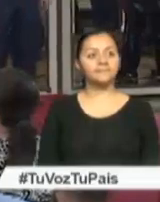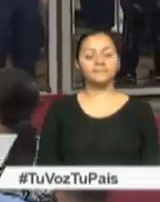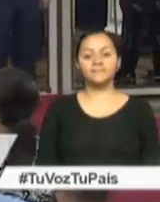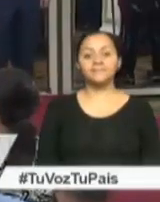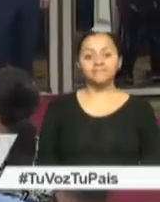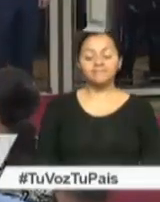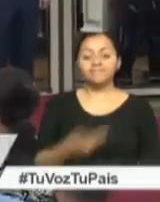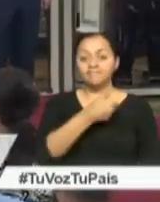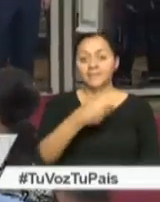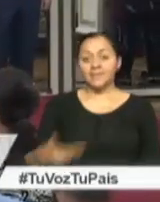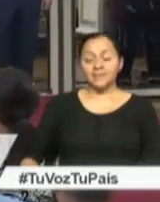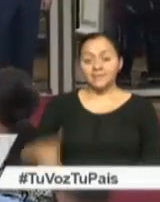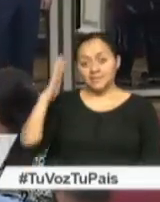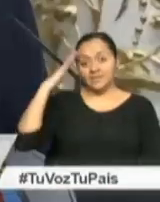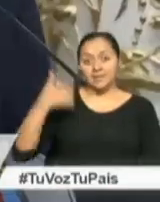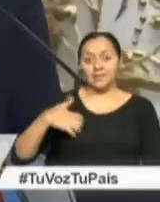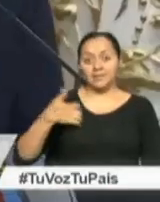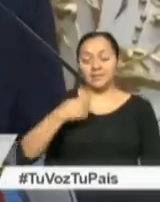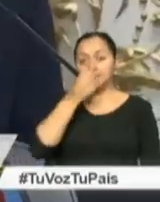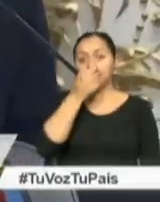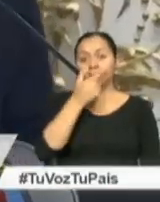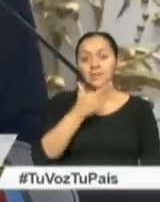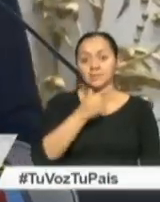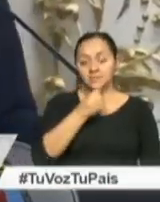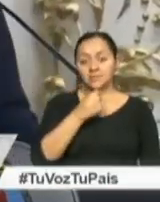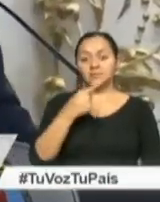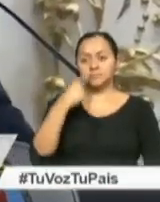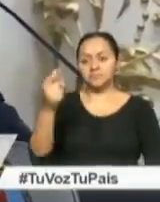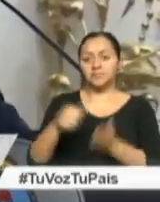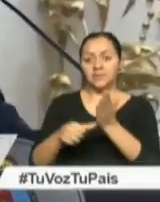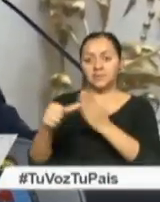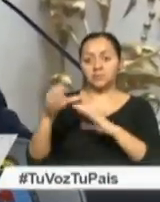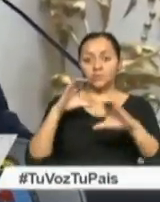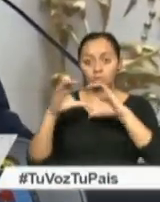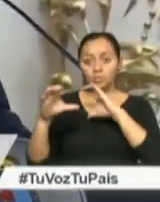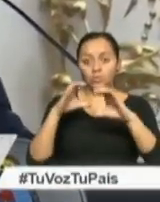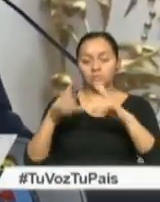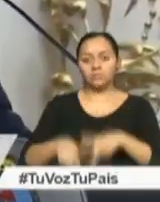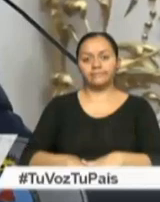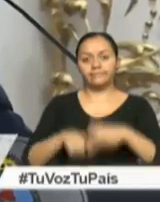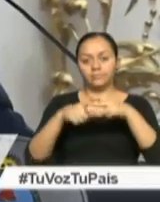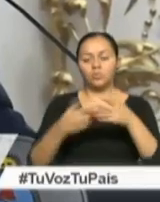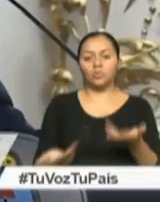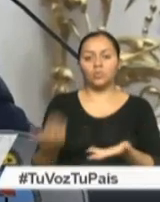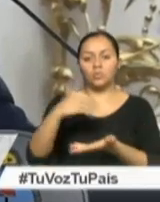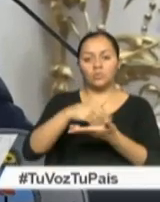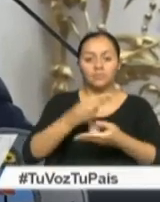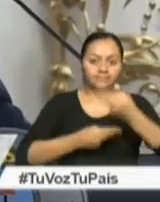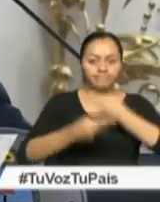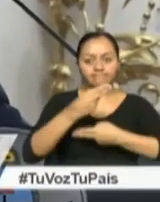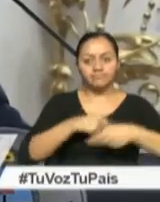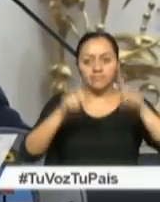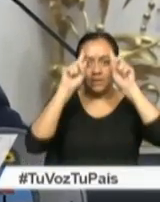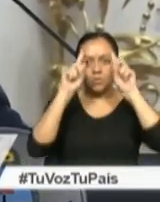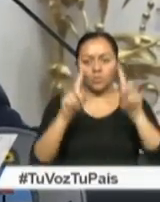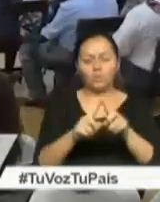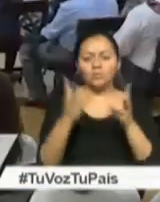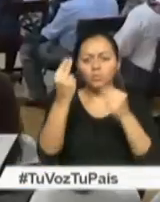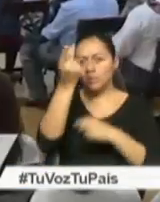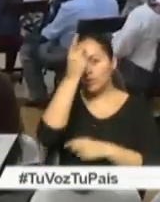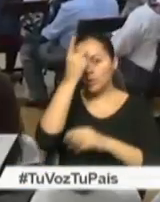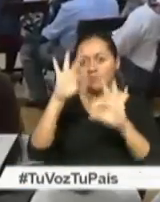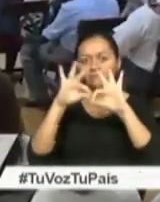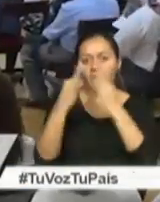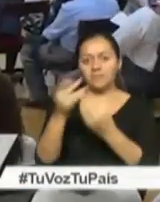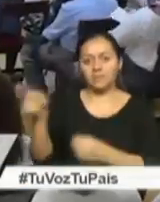El presidente argentino Mauricio Macri Ordenó al Ministerio De Comunicación Iniciar una nueva negociación Del acuerdo Por la millonaria deuda De una